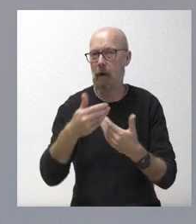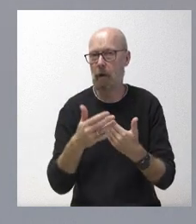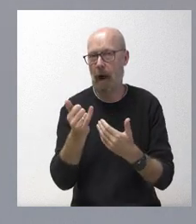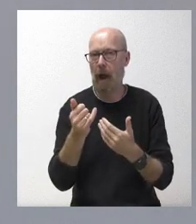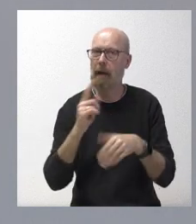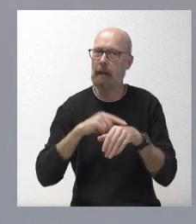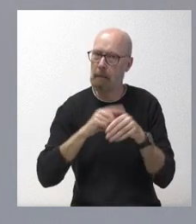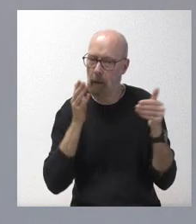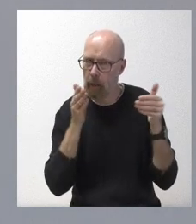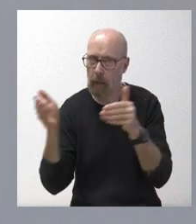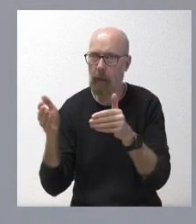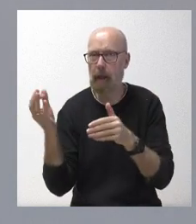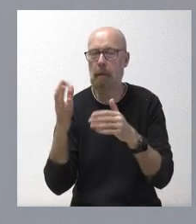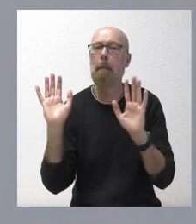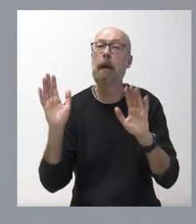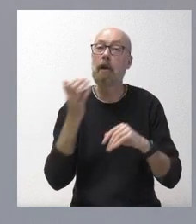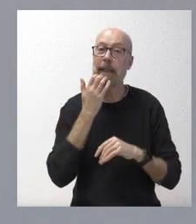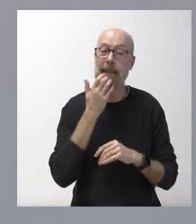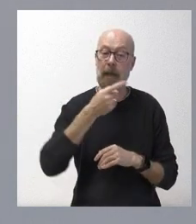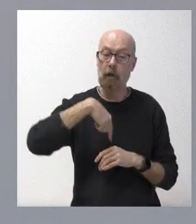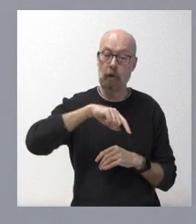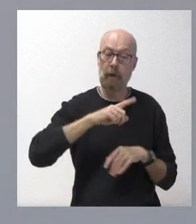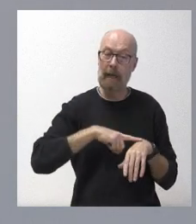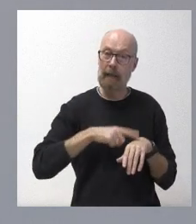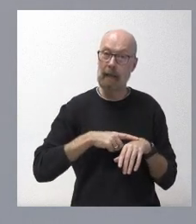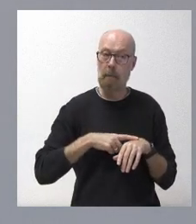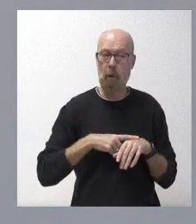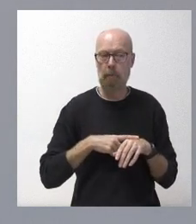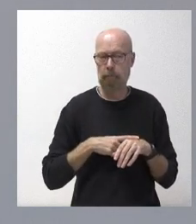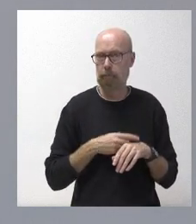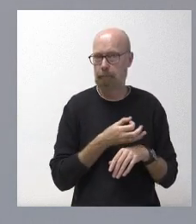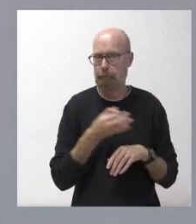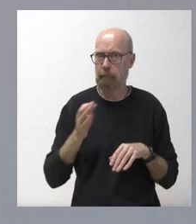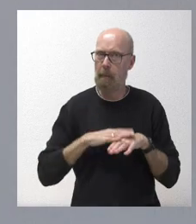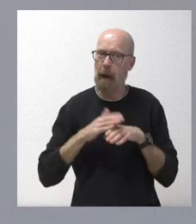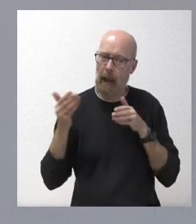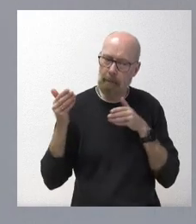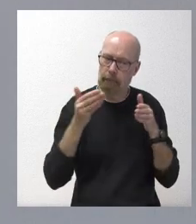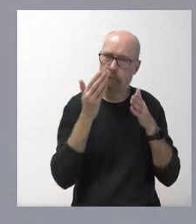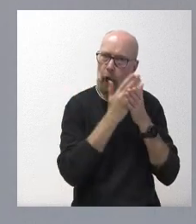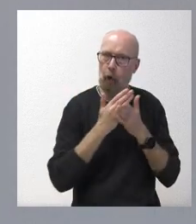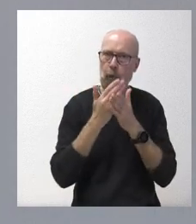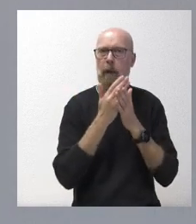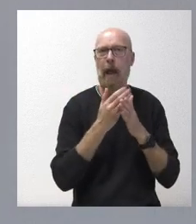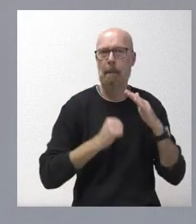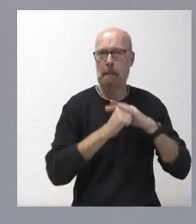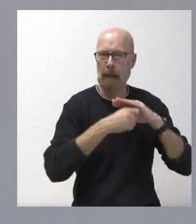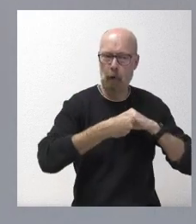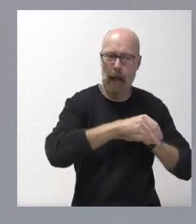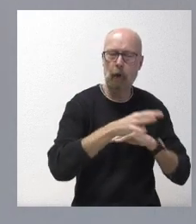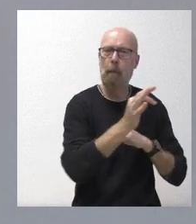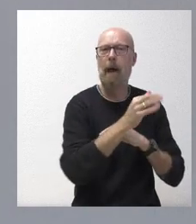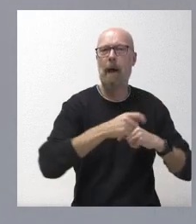tiempo, pero si le dedicamos el espacio suficiente a examinar el techo de gasto y el proyecto de presupuestos, veremos que es